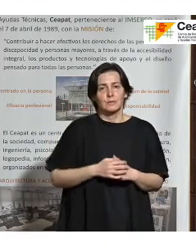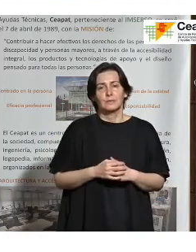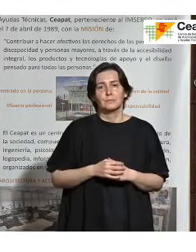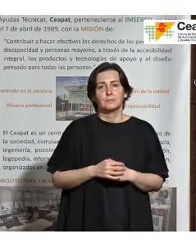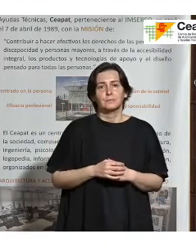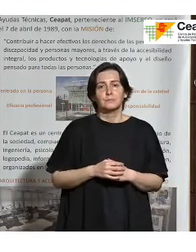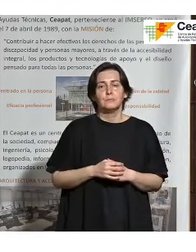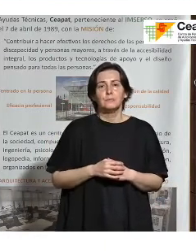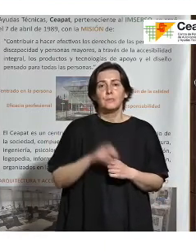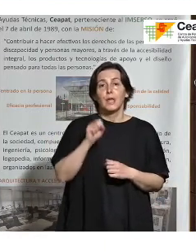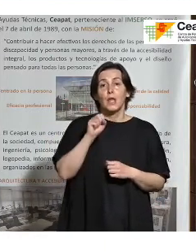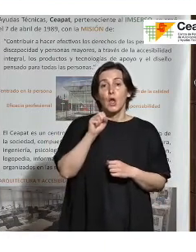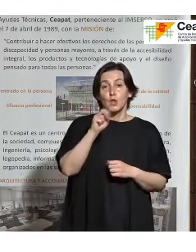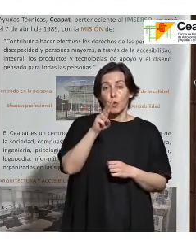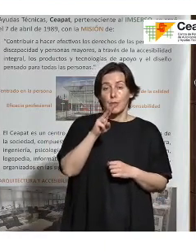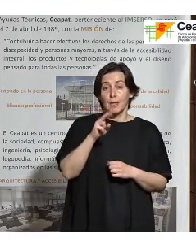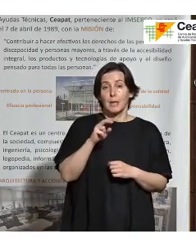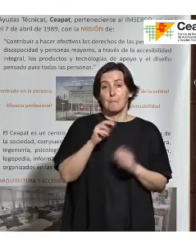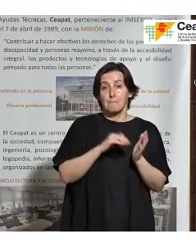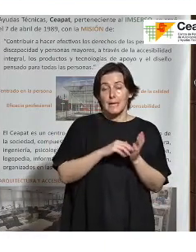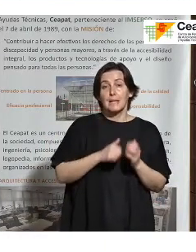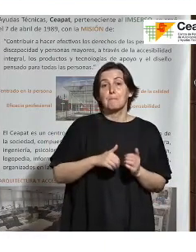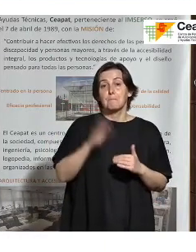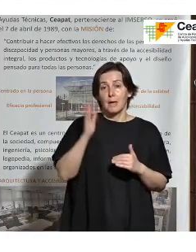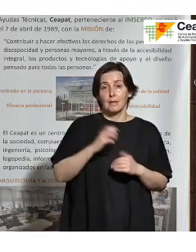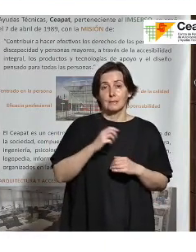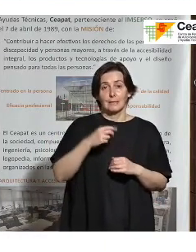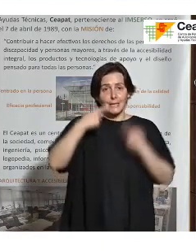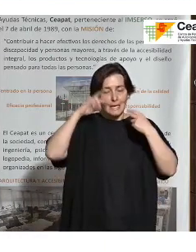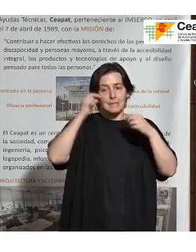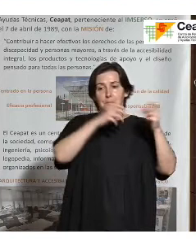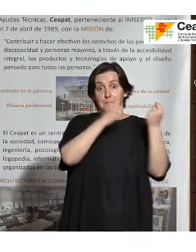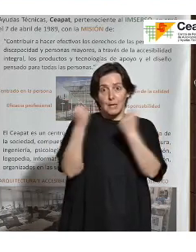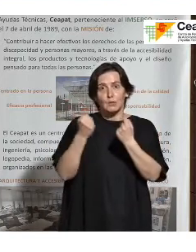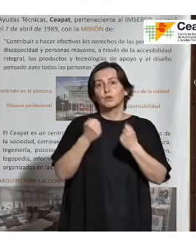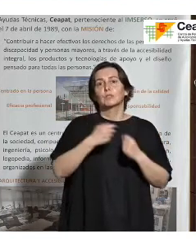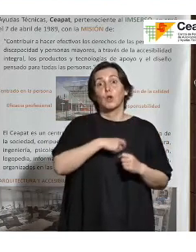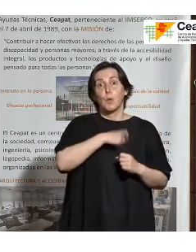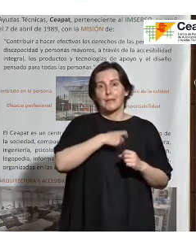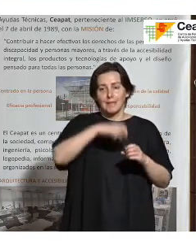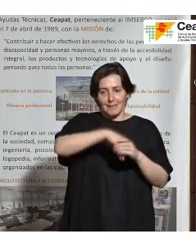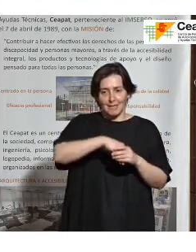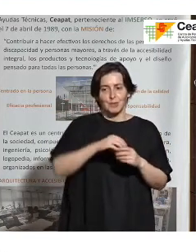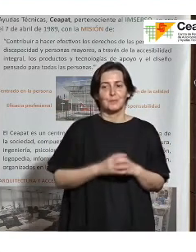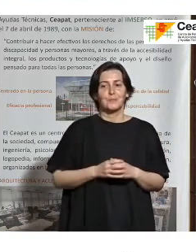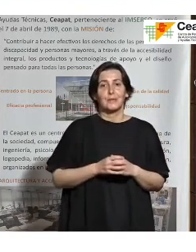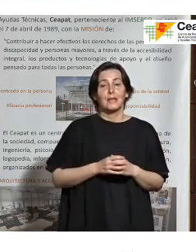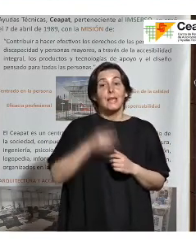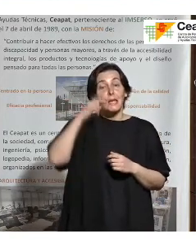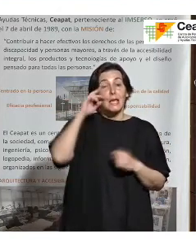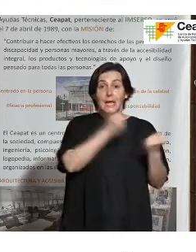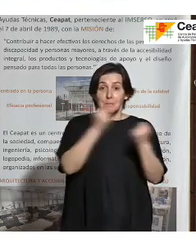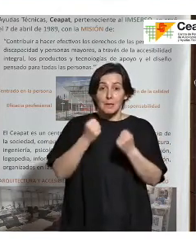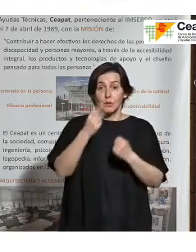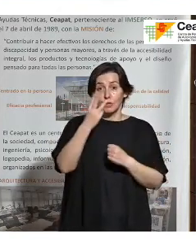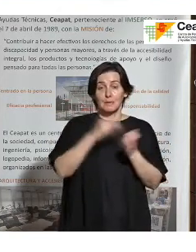Tenemos 12.000, más de 12.000 expertos en los comités españoles. Y de estos 12.000 expertos, además, 3.000